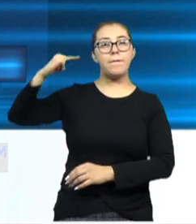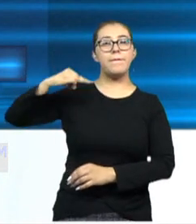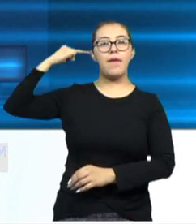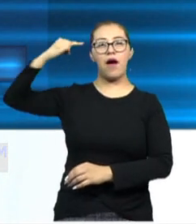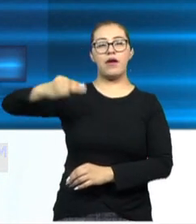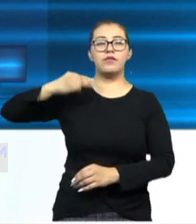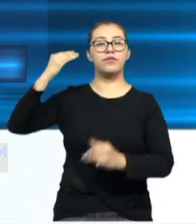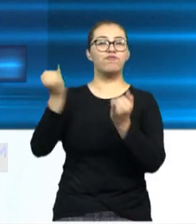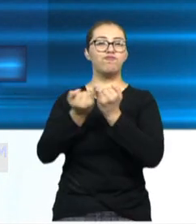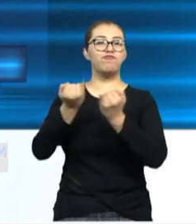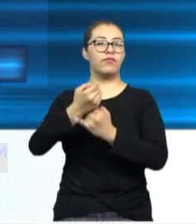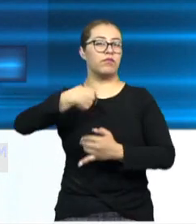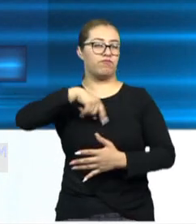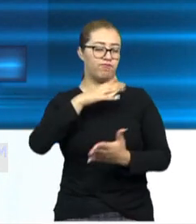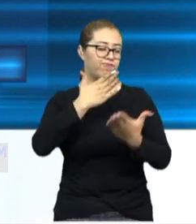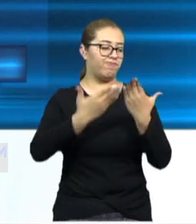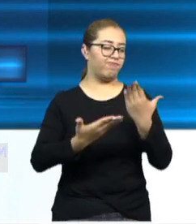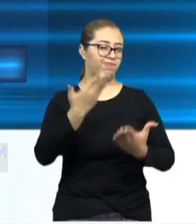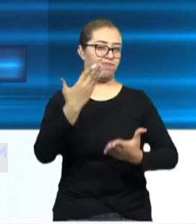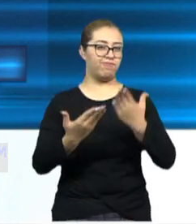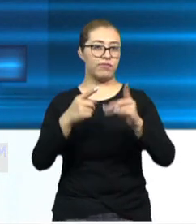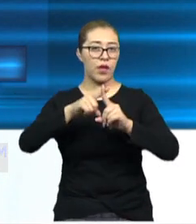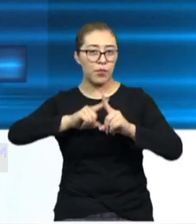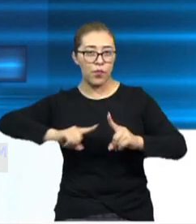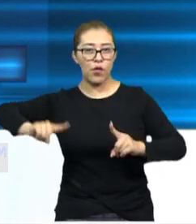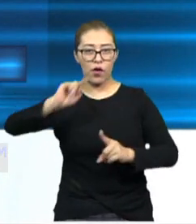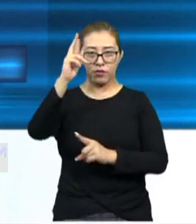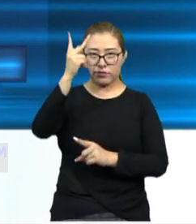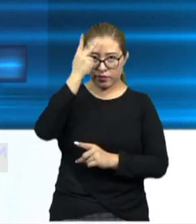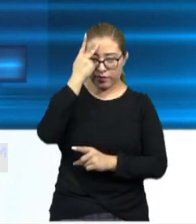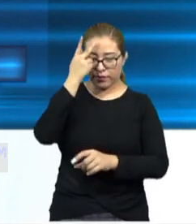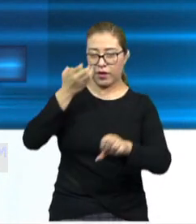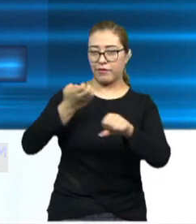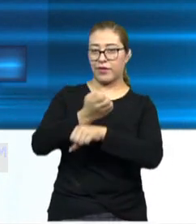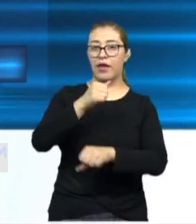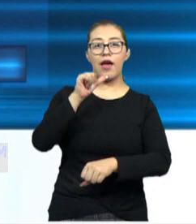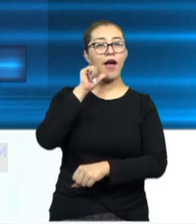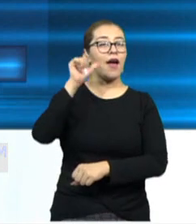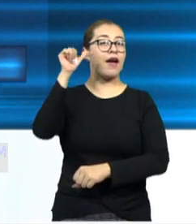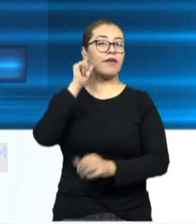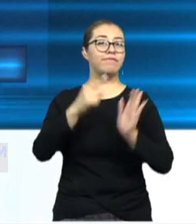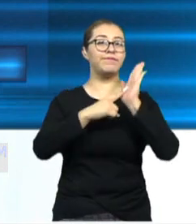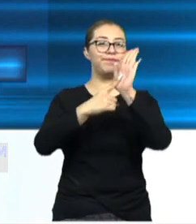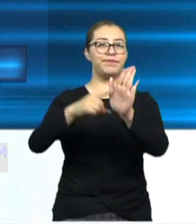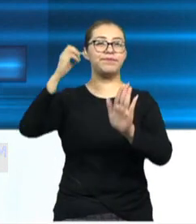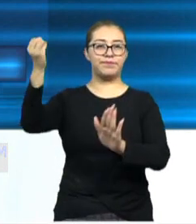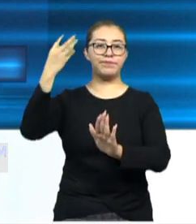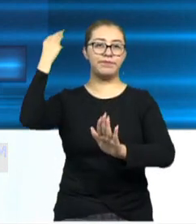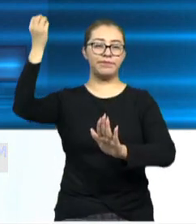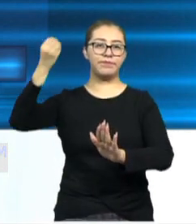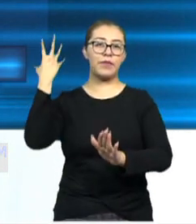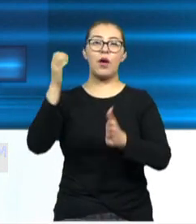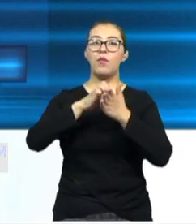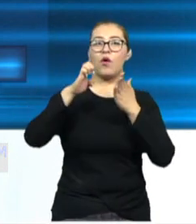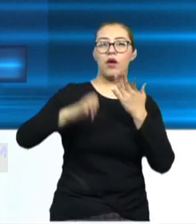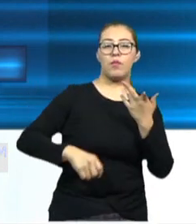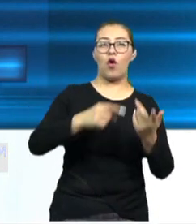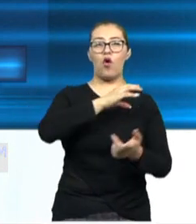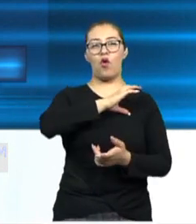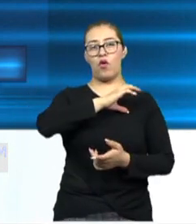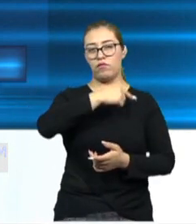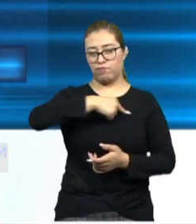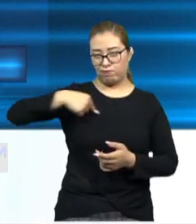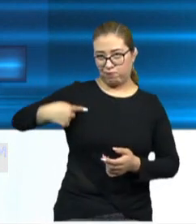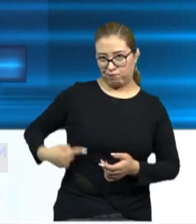y nosotros comparamos nuestra curva epidémica de San Luis Potosí que ayer presentamos en prensa contra lo que vivió China, por ejemplo, o algunas